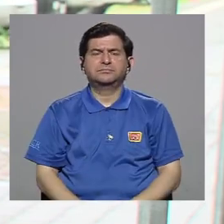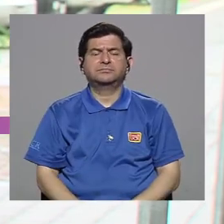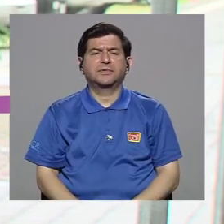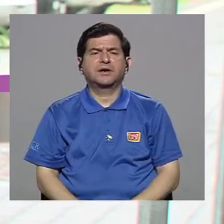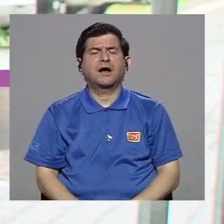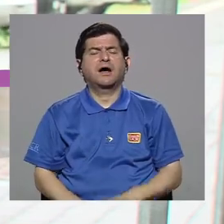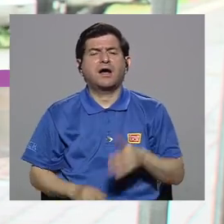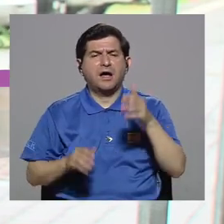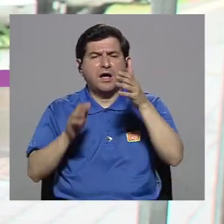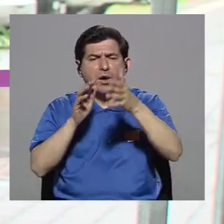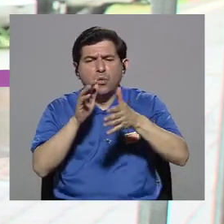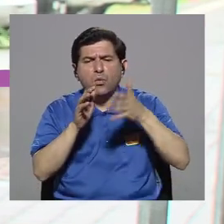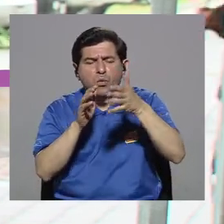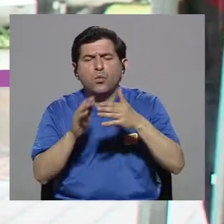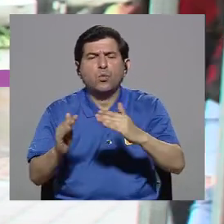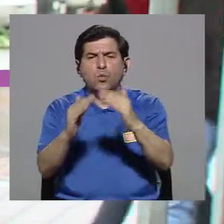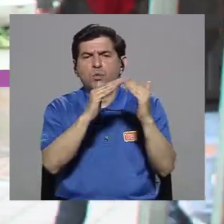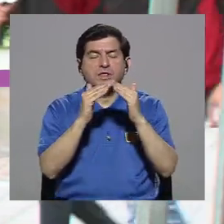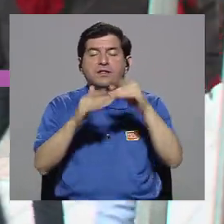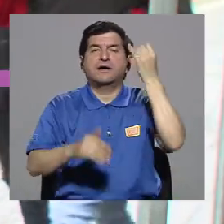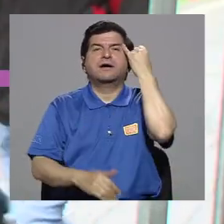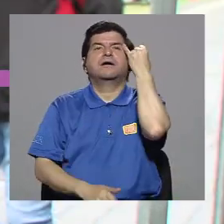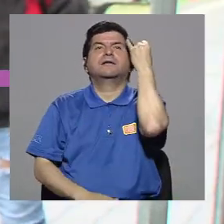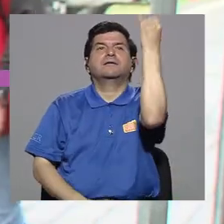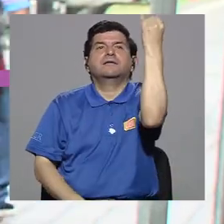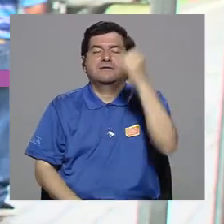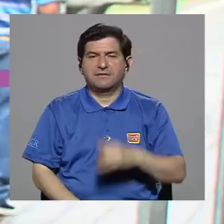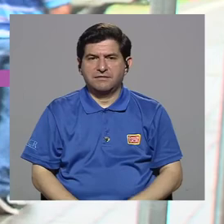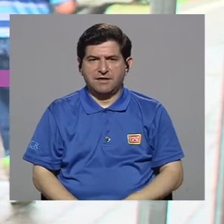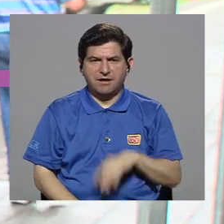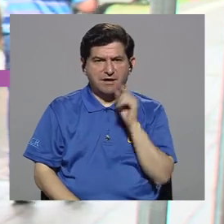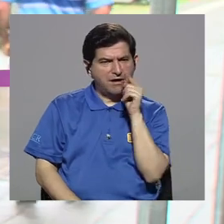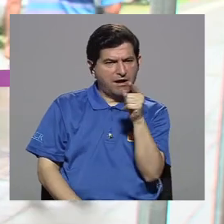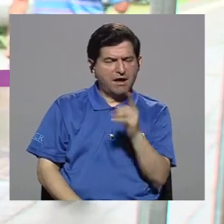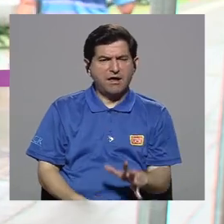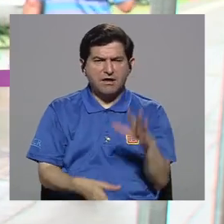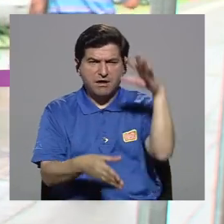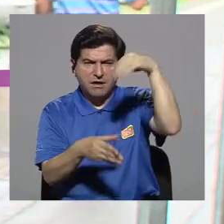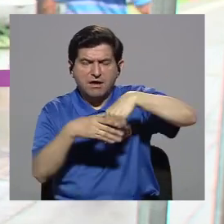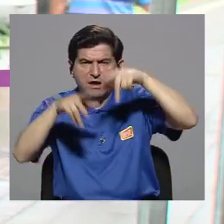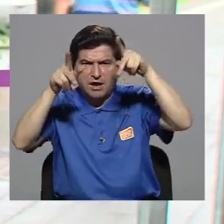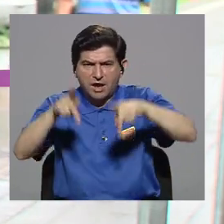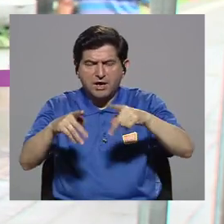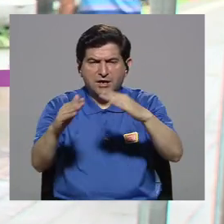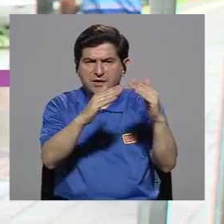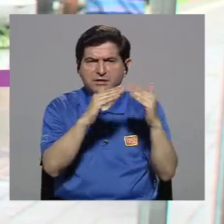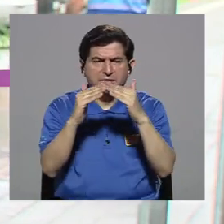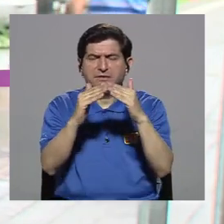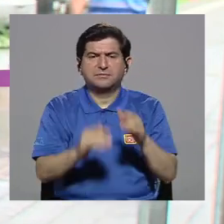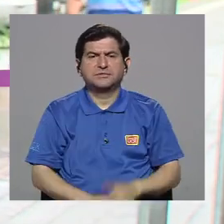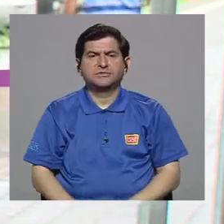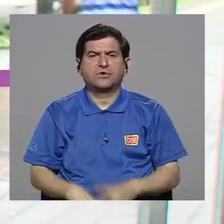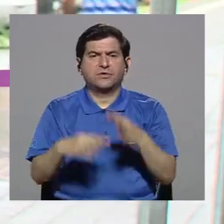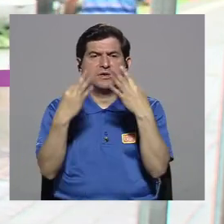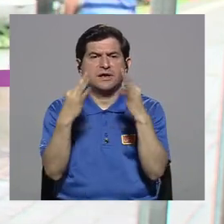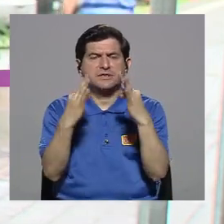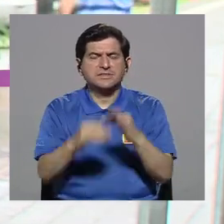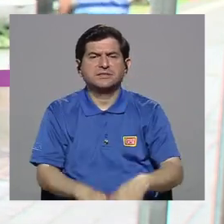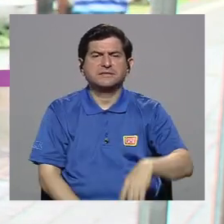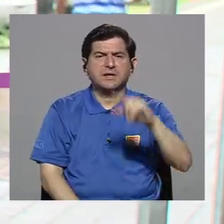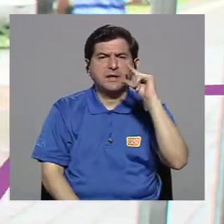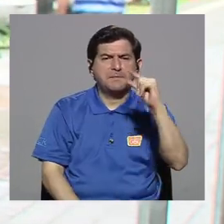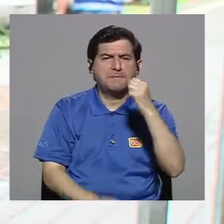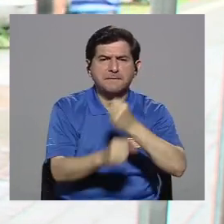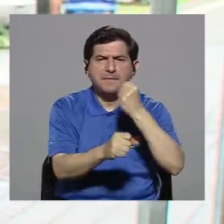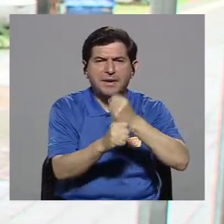Quesada, propusieron Cuidando nuestra ciudad como una iniciativa en la cual se involucraba a personas de las